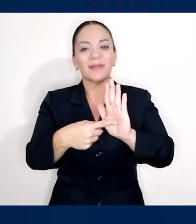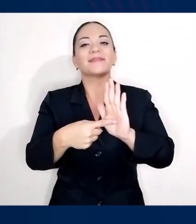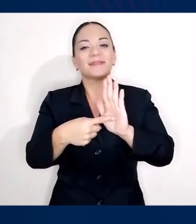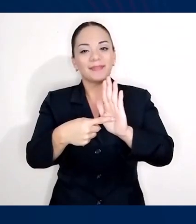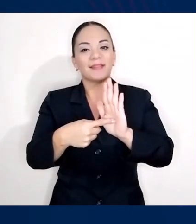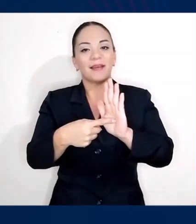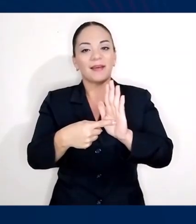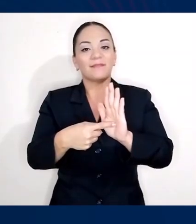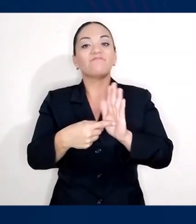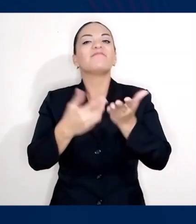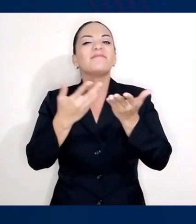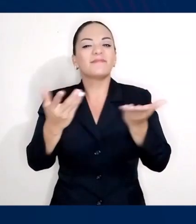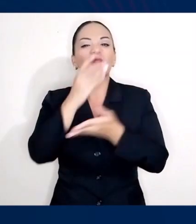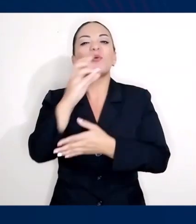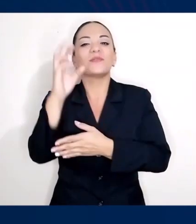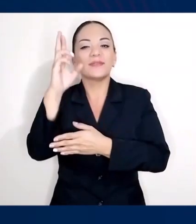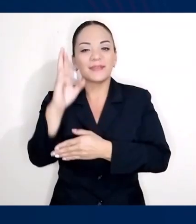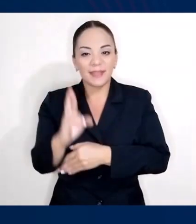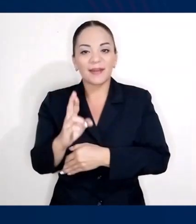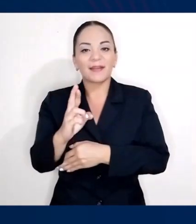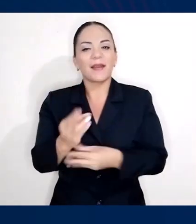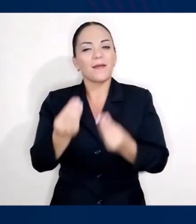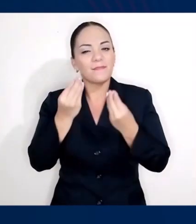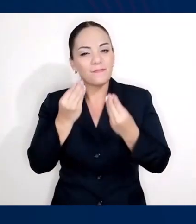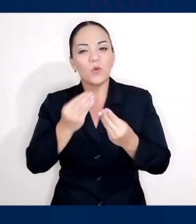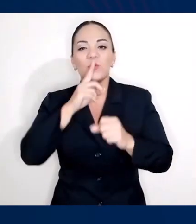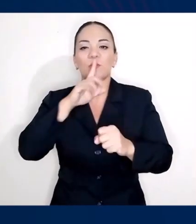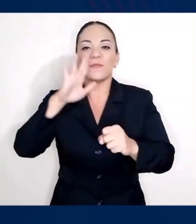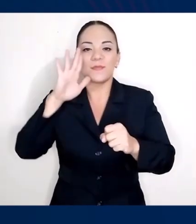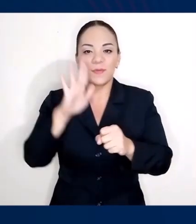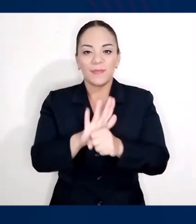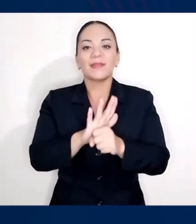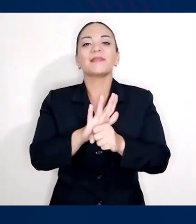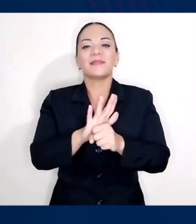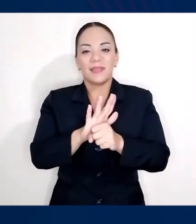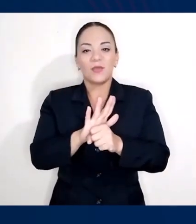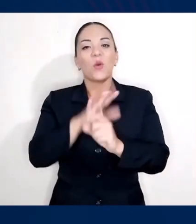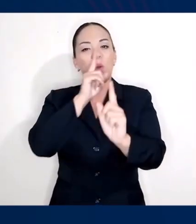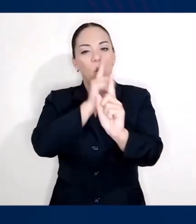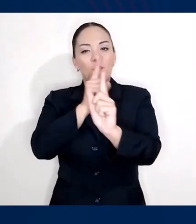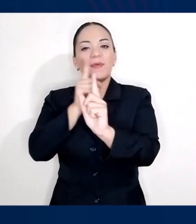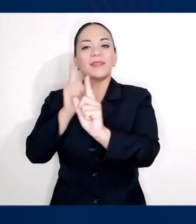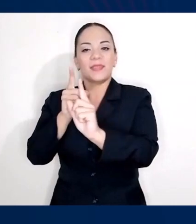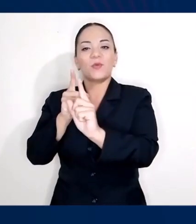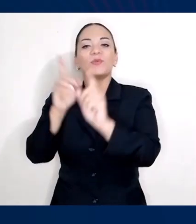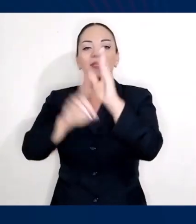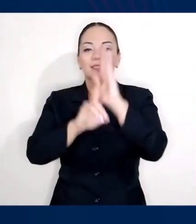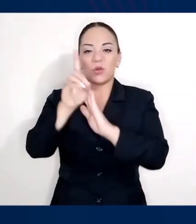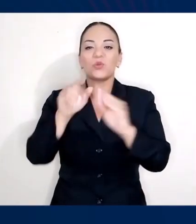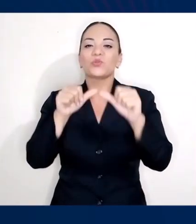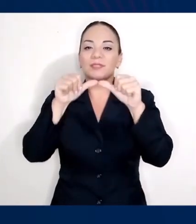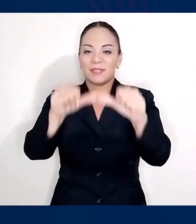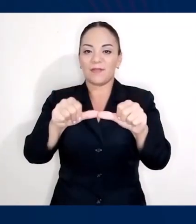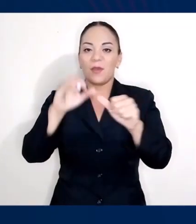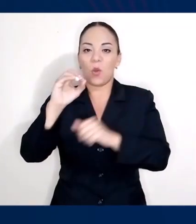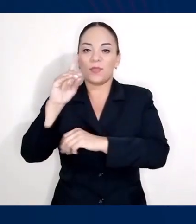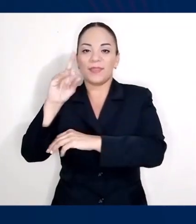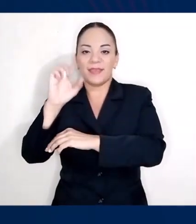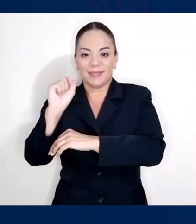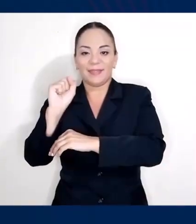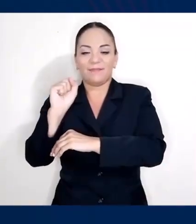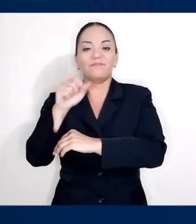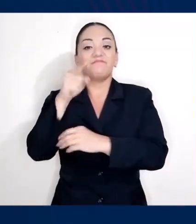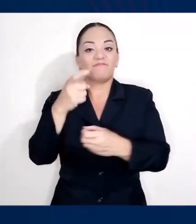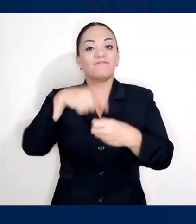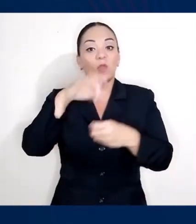una vez más que Costa Rica está profundamente comprometida con los objetivos de desarrollo sostenible de las